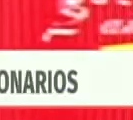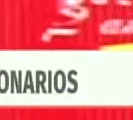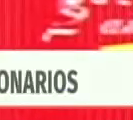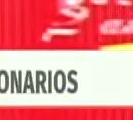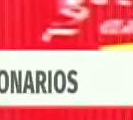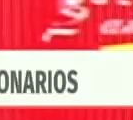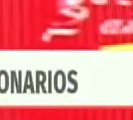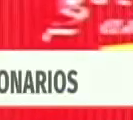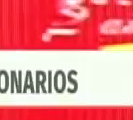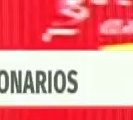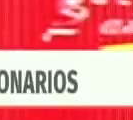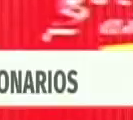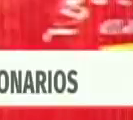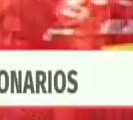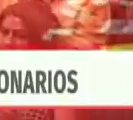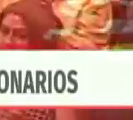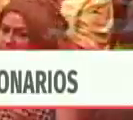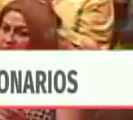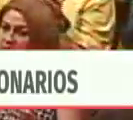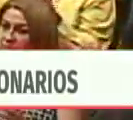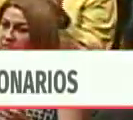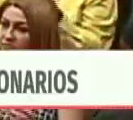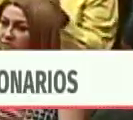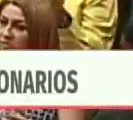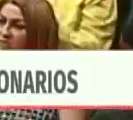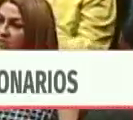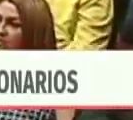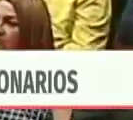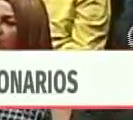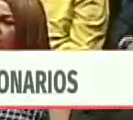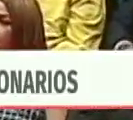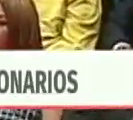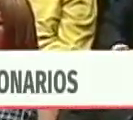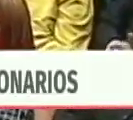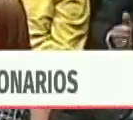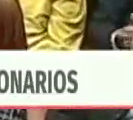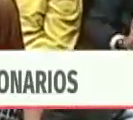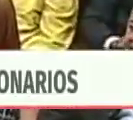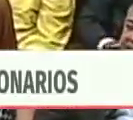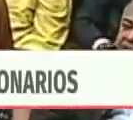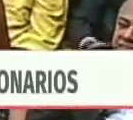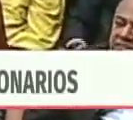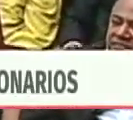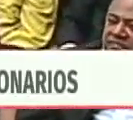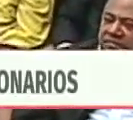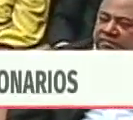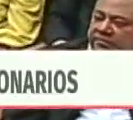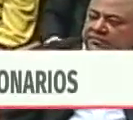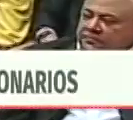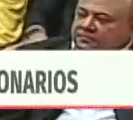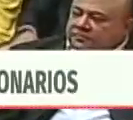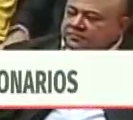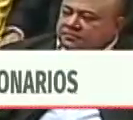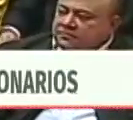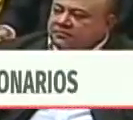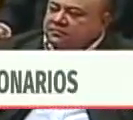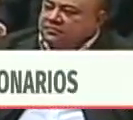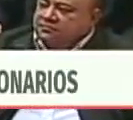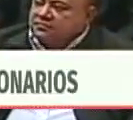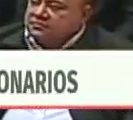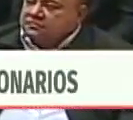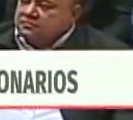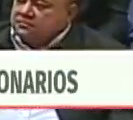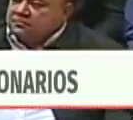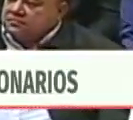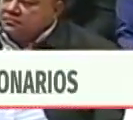A vincularnos cada vez más y mejor con nuestro pueblo. A vincularnos cada vez más y mejor con las estructuras de gobierno en cada